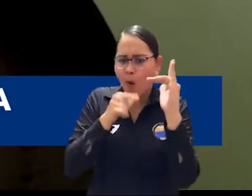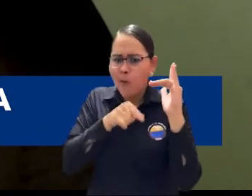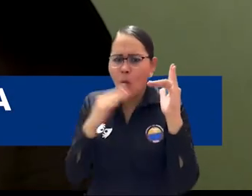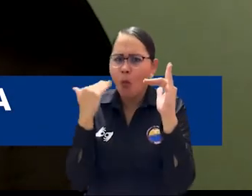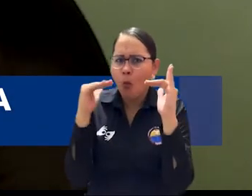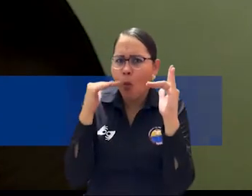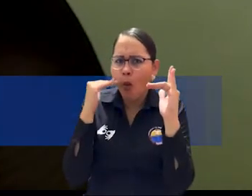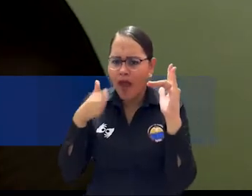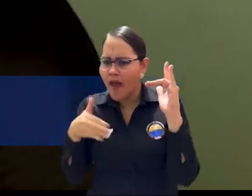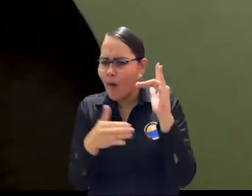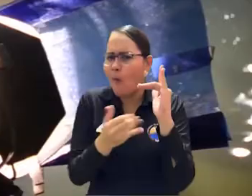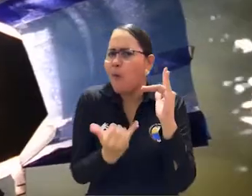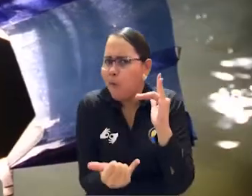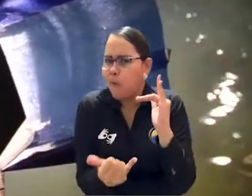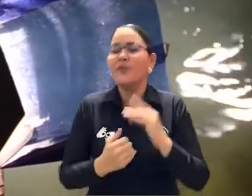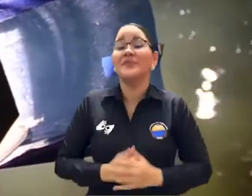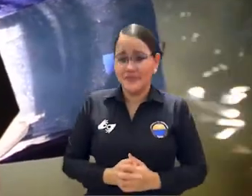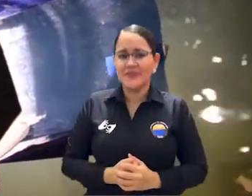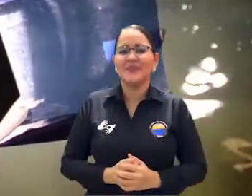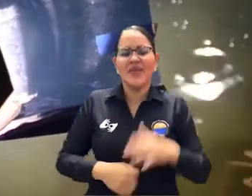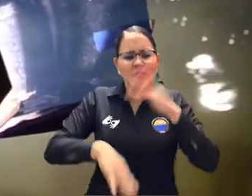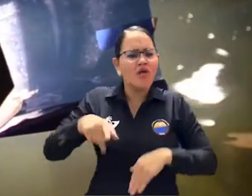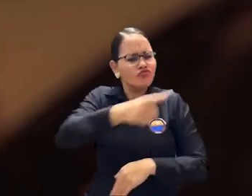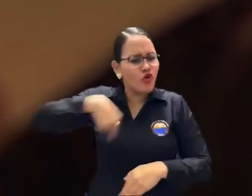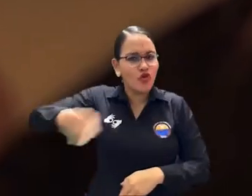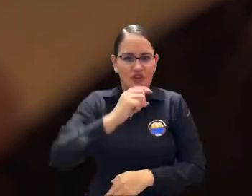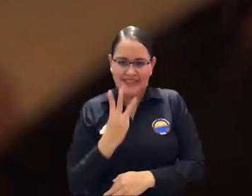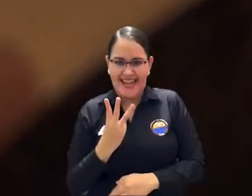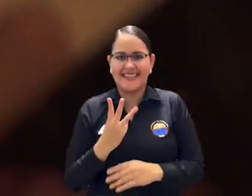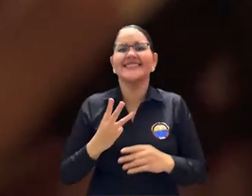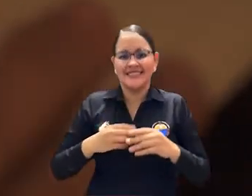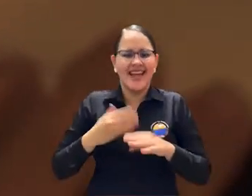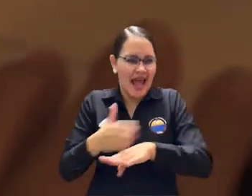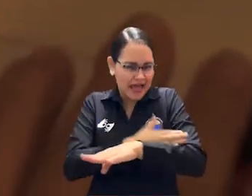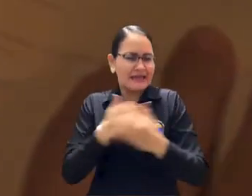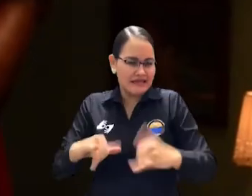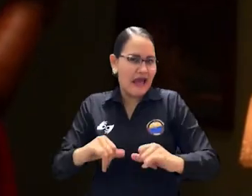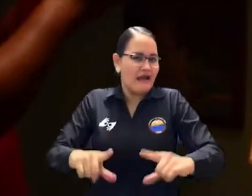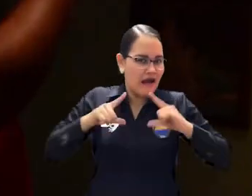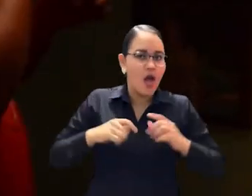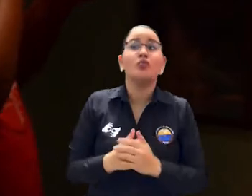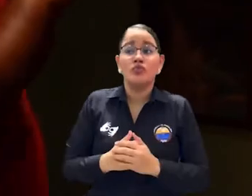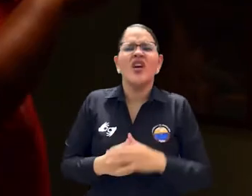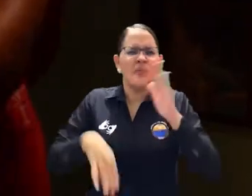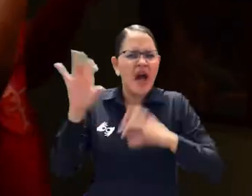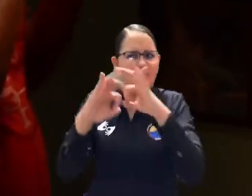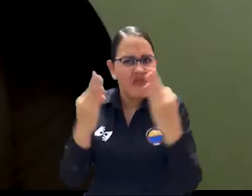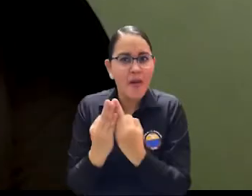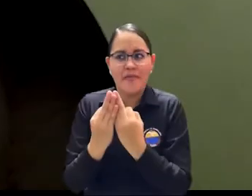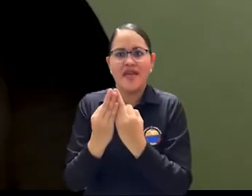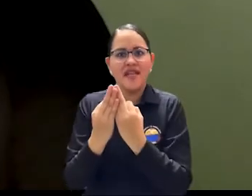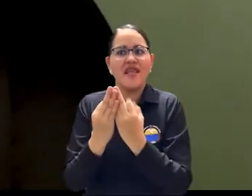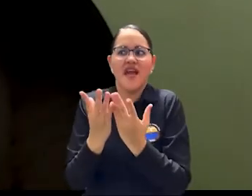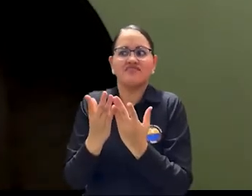de Universidad del Magdalena es un proyecto con el que nos graduamos tres estudiantes del programa que fue filmado en mi casa con mi propia familia, los actores, las